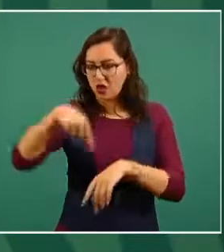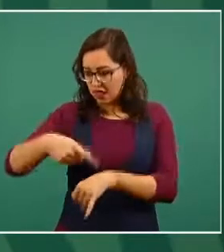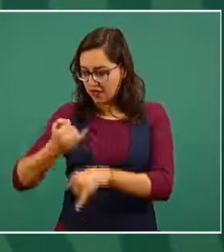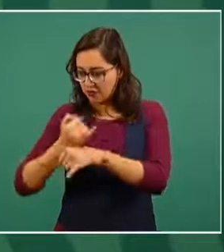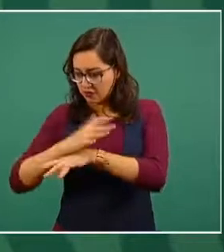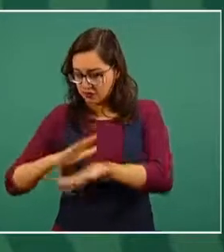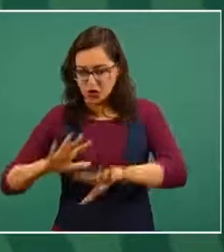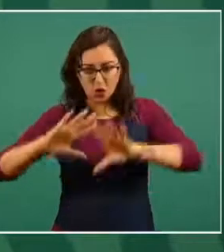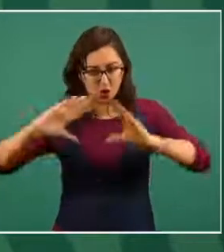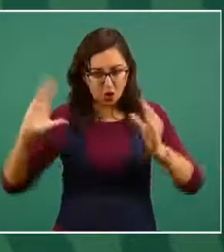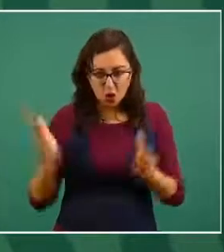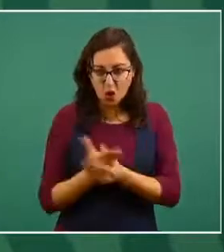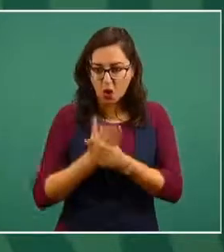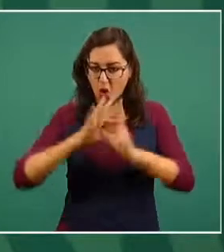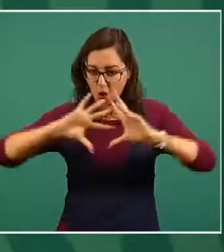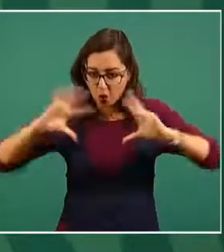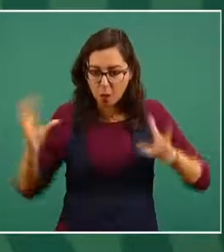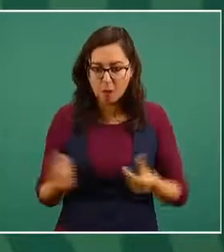completo